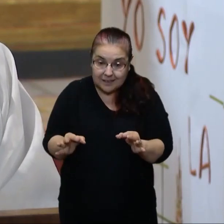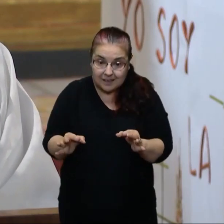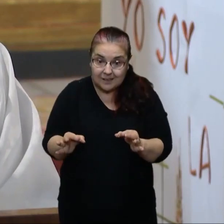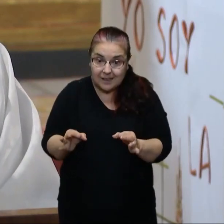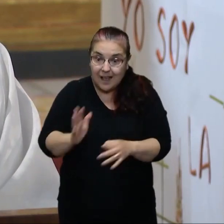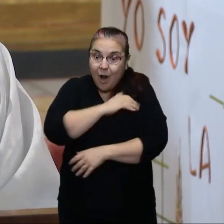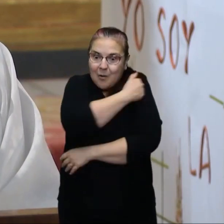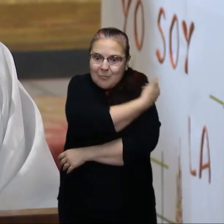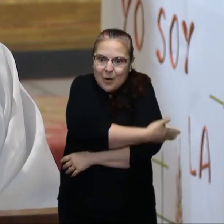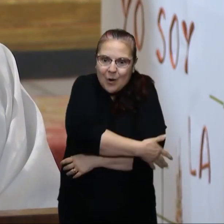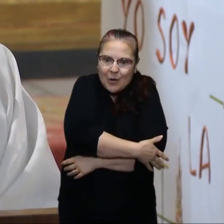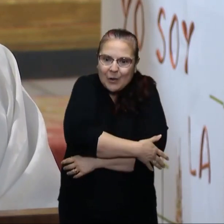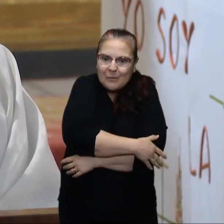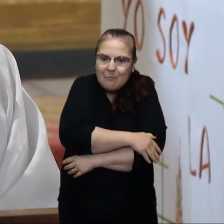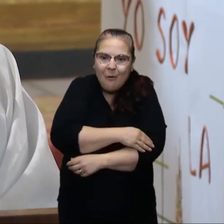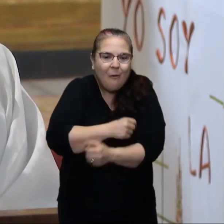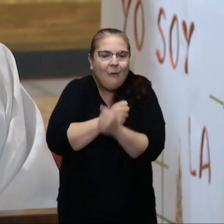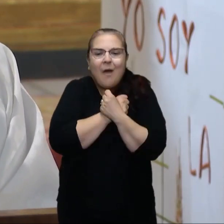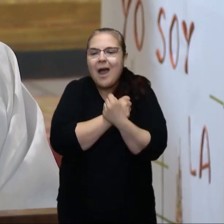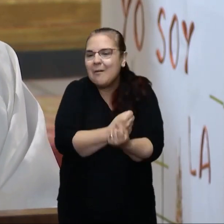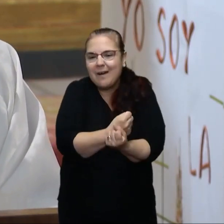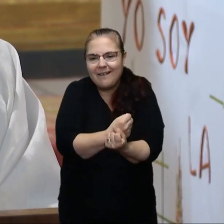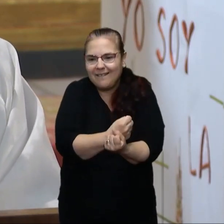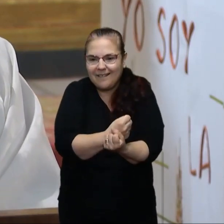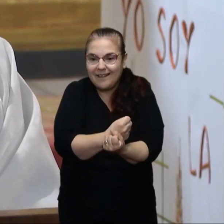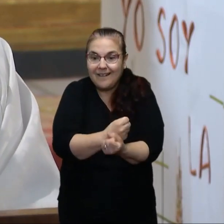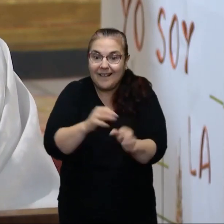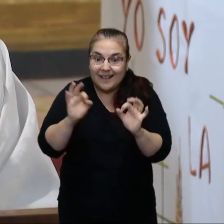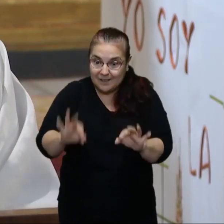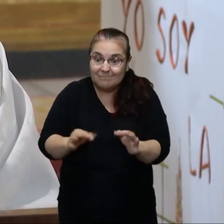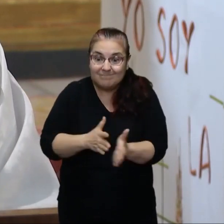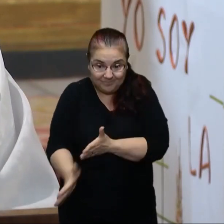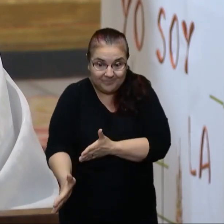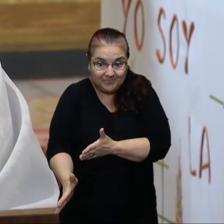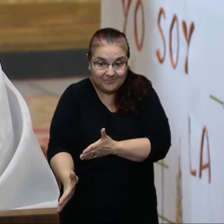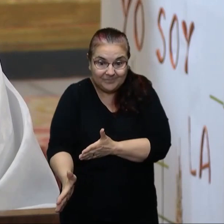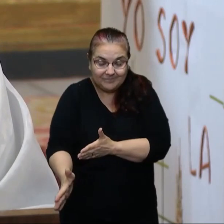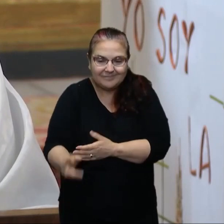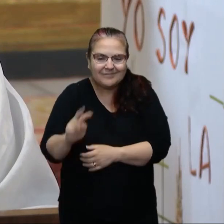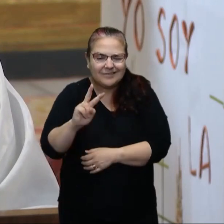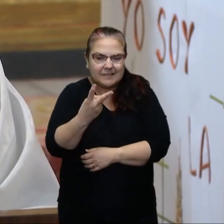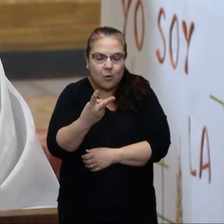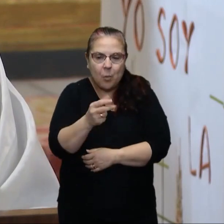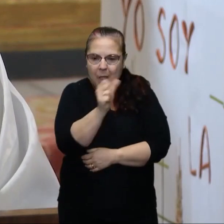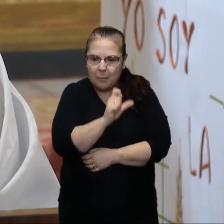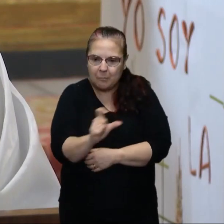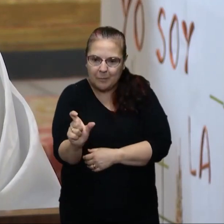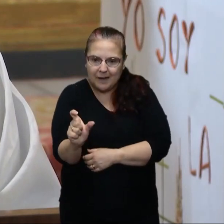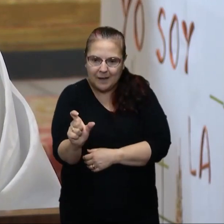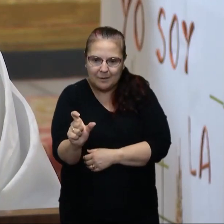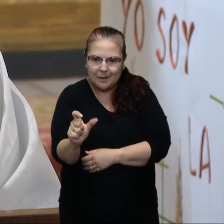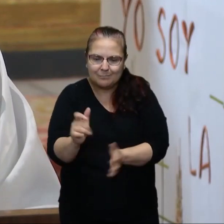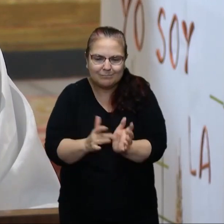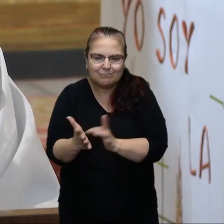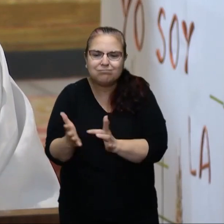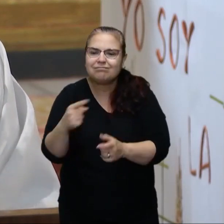con ese amor del Padre es, por lo tanto, la segunda palabra que Jesús nos deja.